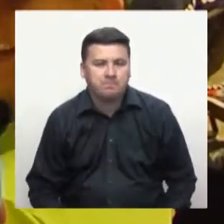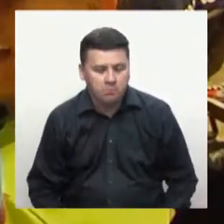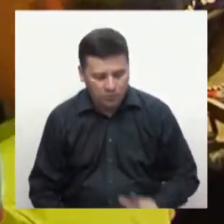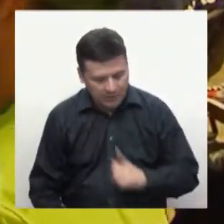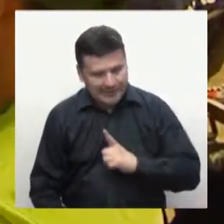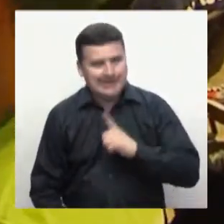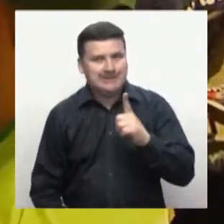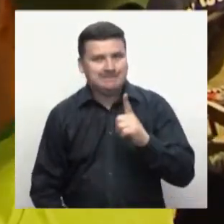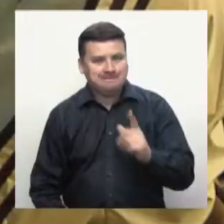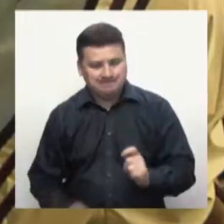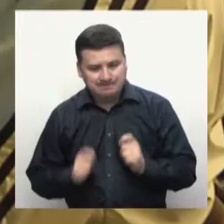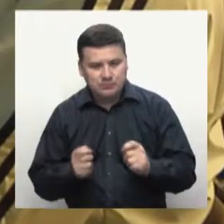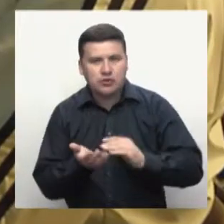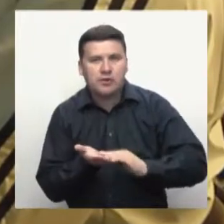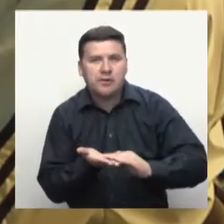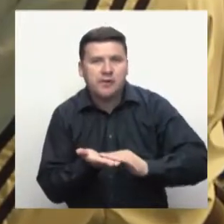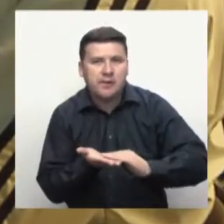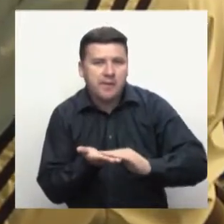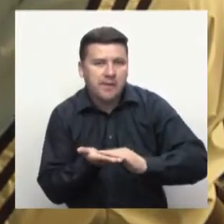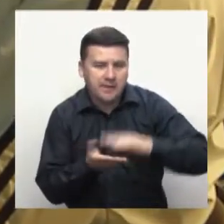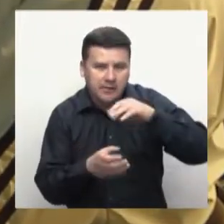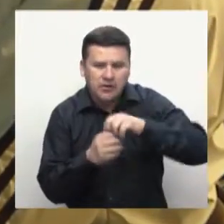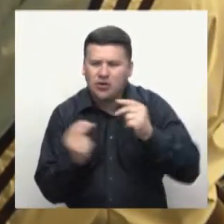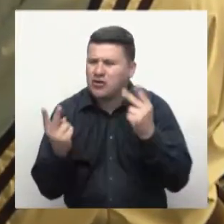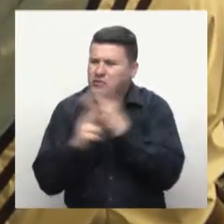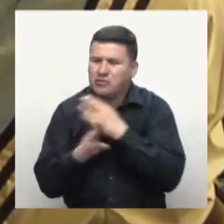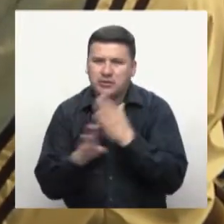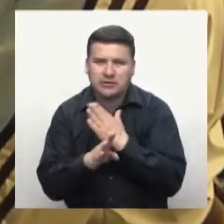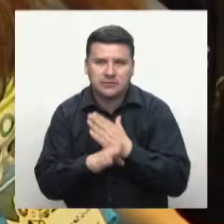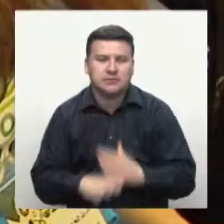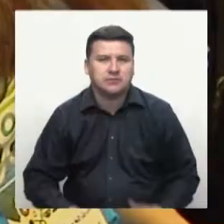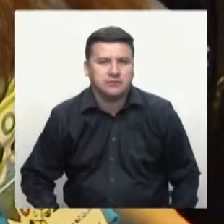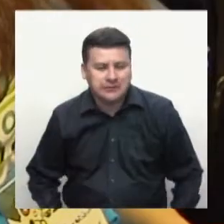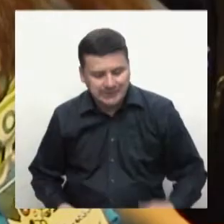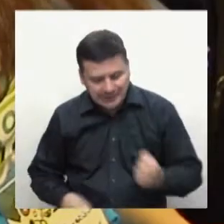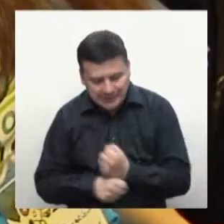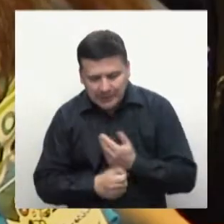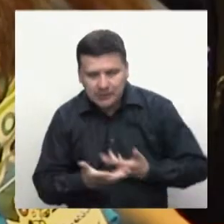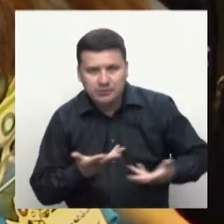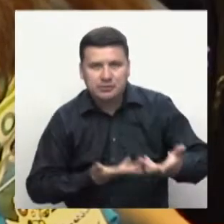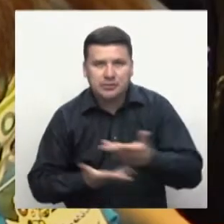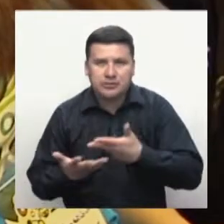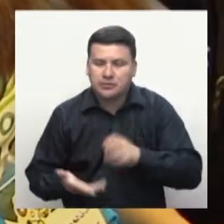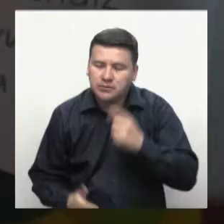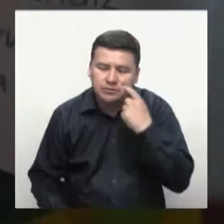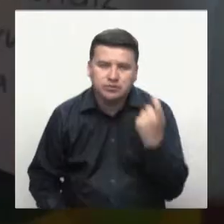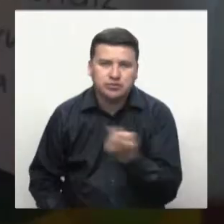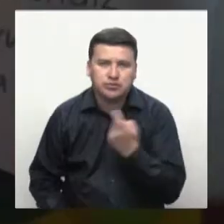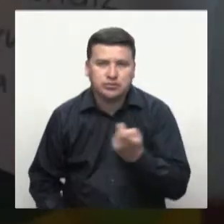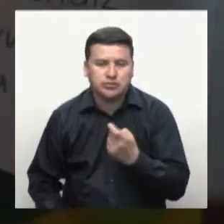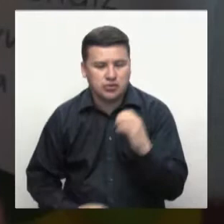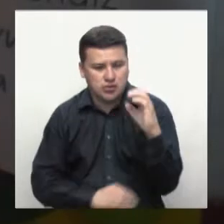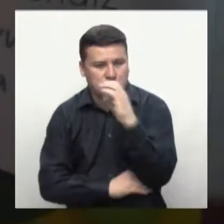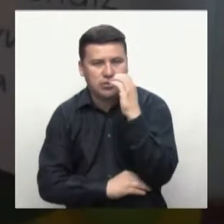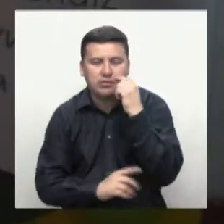quiere decir esto? Unos líderes que le aportan a la solución y a la resolución no violenta de los conflictos, que trabajen en armonía buscando la mejor Colombia, esa